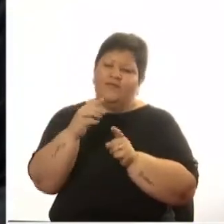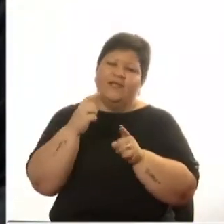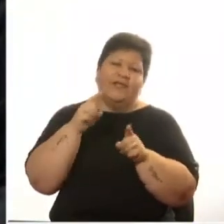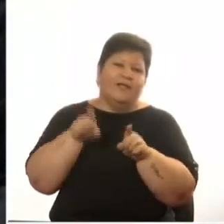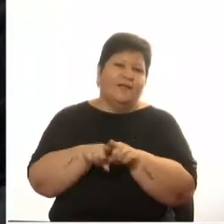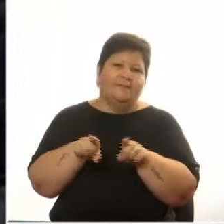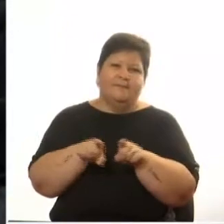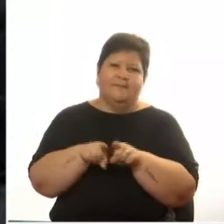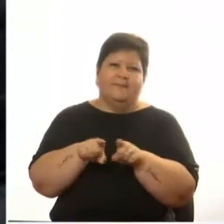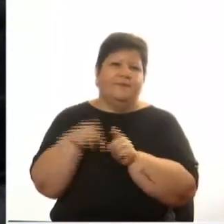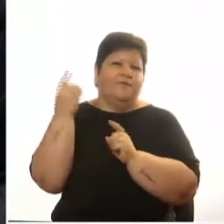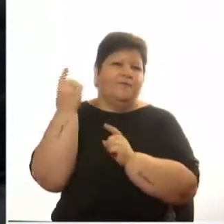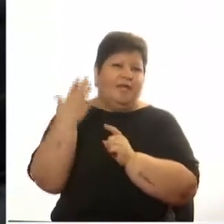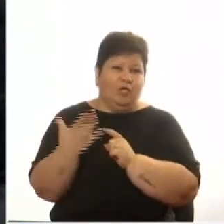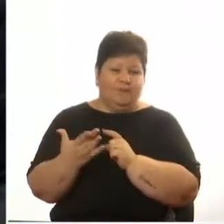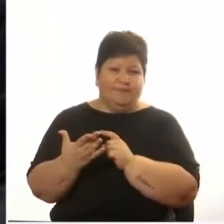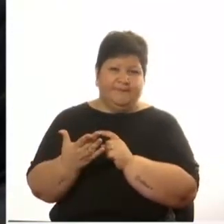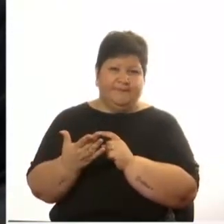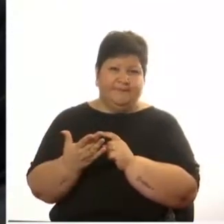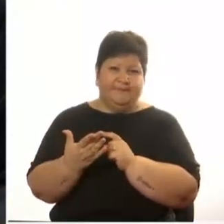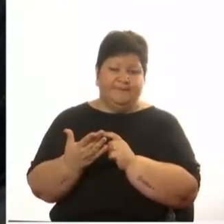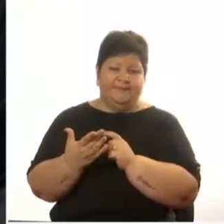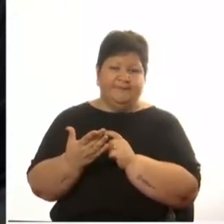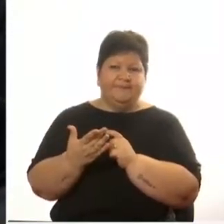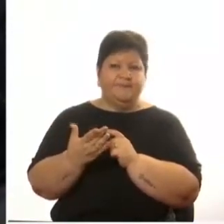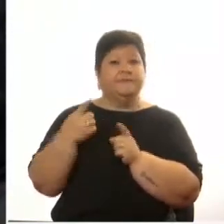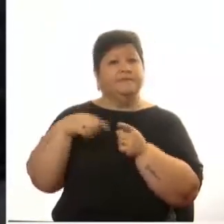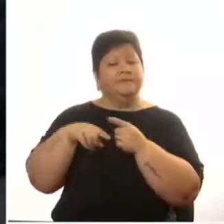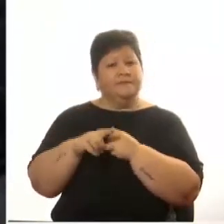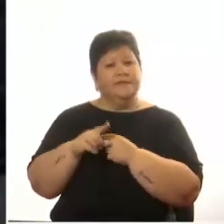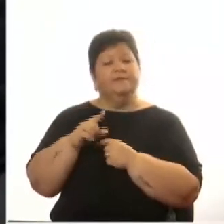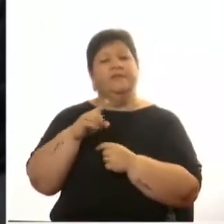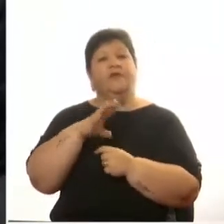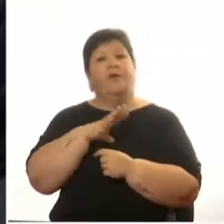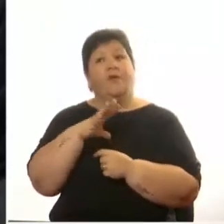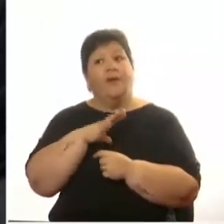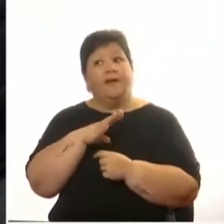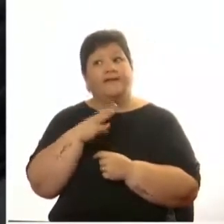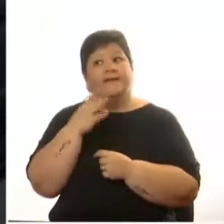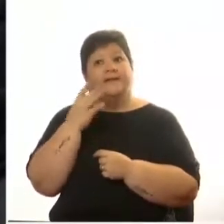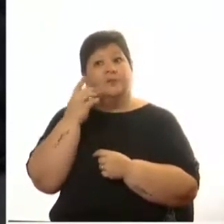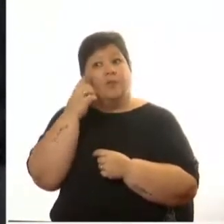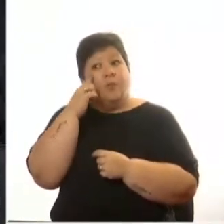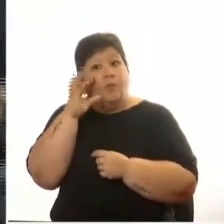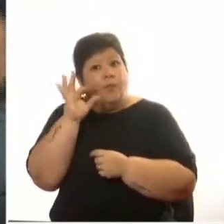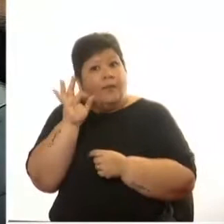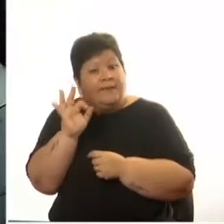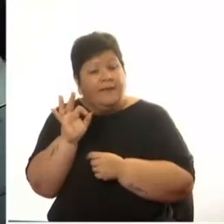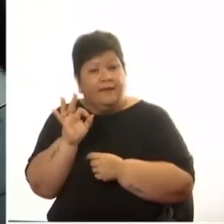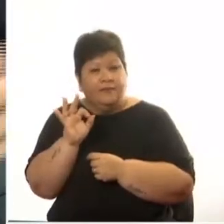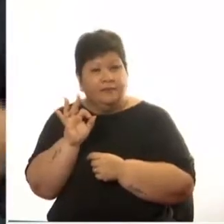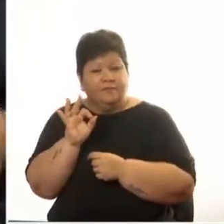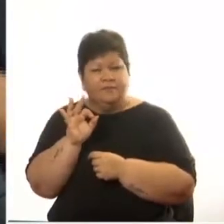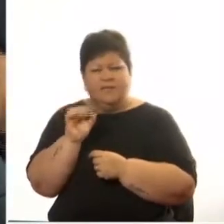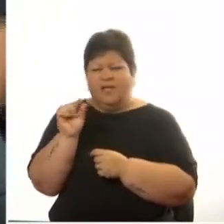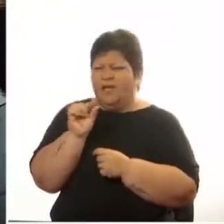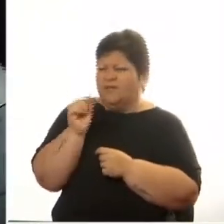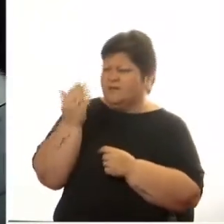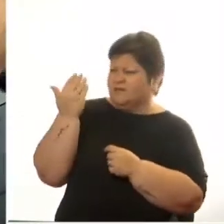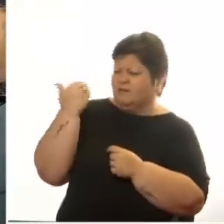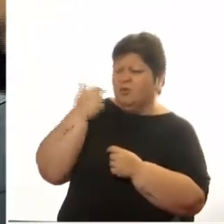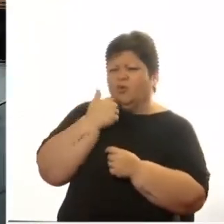y hay que estar tener mucho cuidado hace poco se hablaba de genocidio